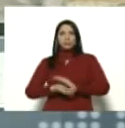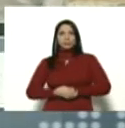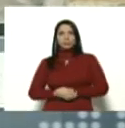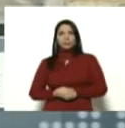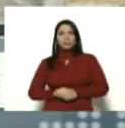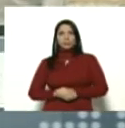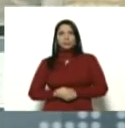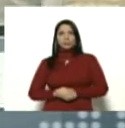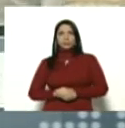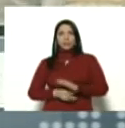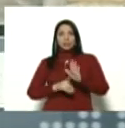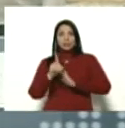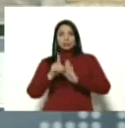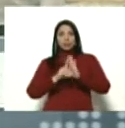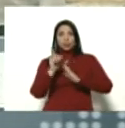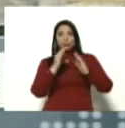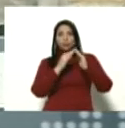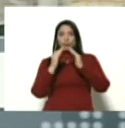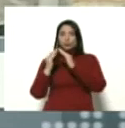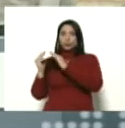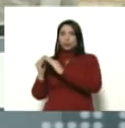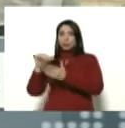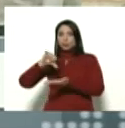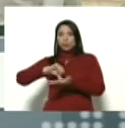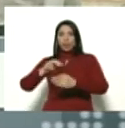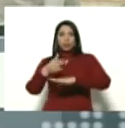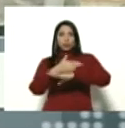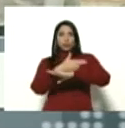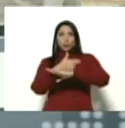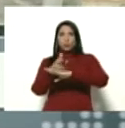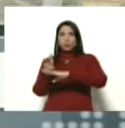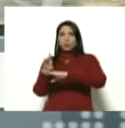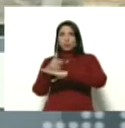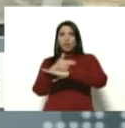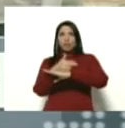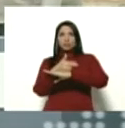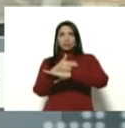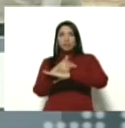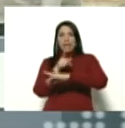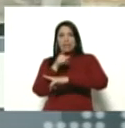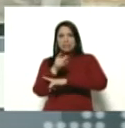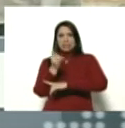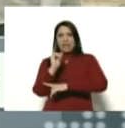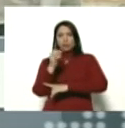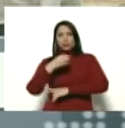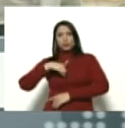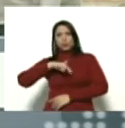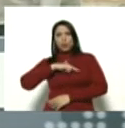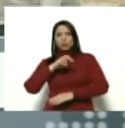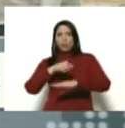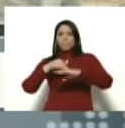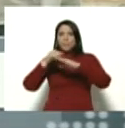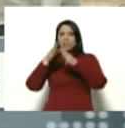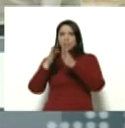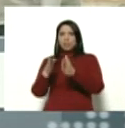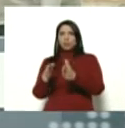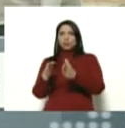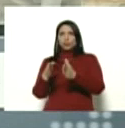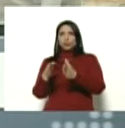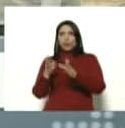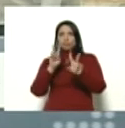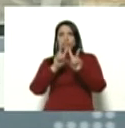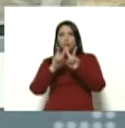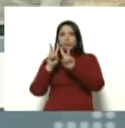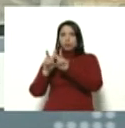en el desarrollo habitacional, Ciudad Tiuna, allá está nuestro ministro de vivienda, el general